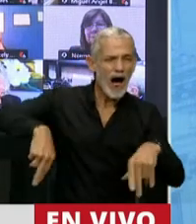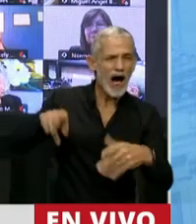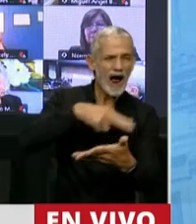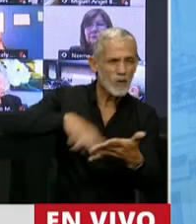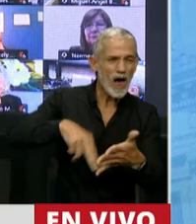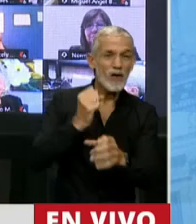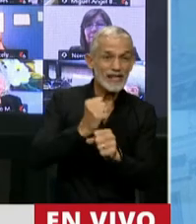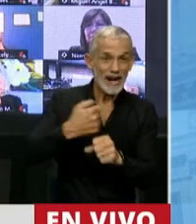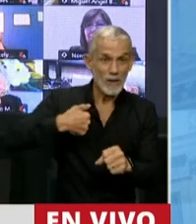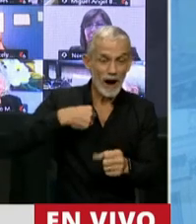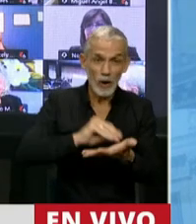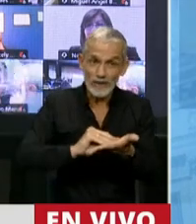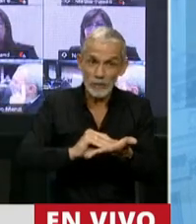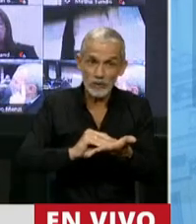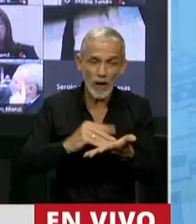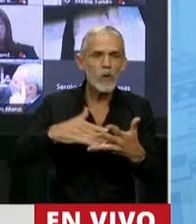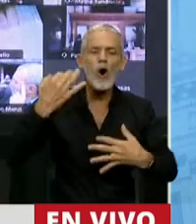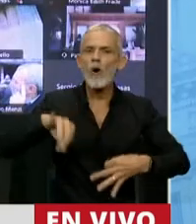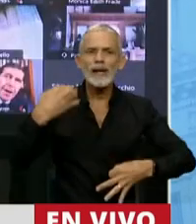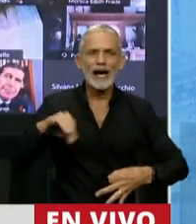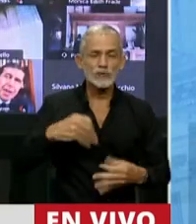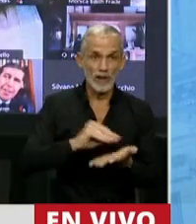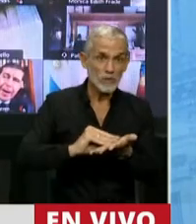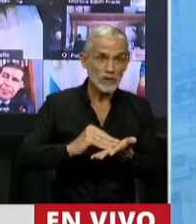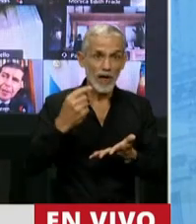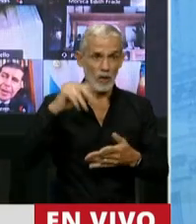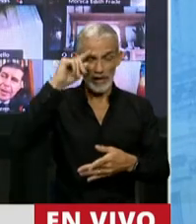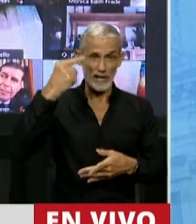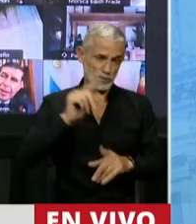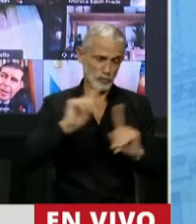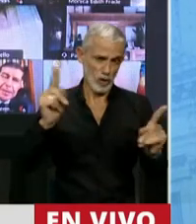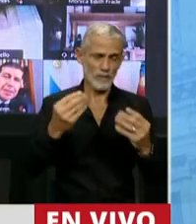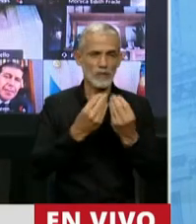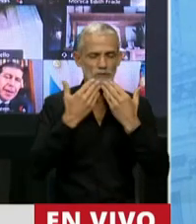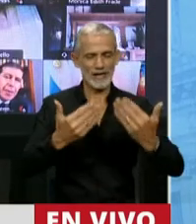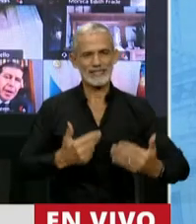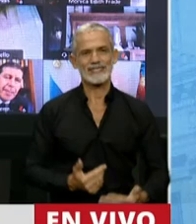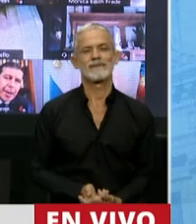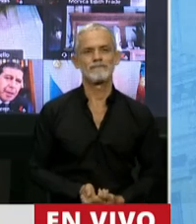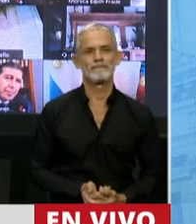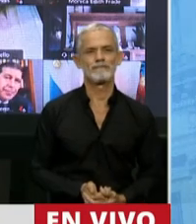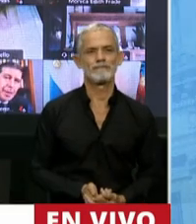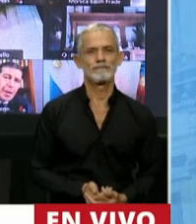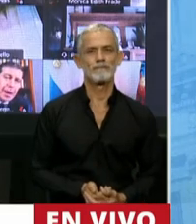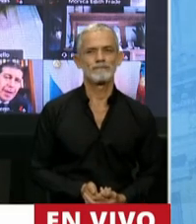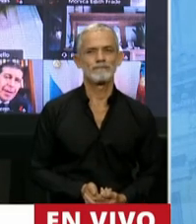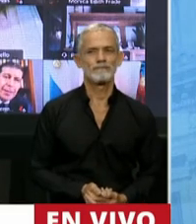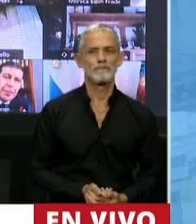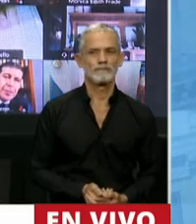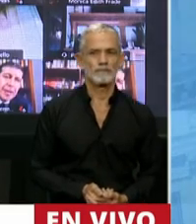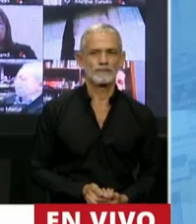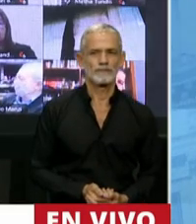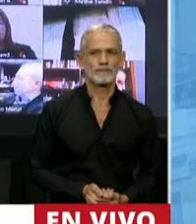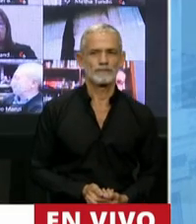lo que significan nuestras obligaciones como diputados de la Nación. Nada más, señor Presidente. Muchas